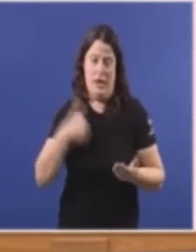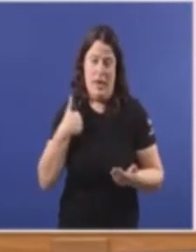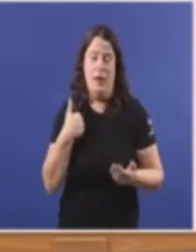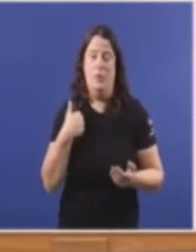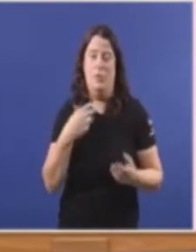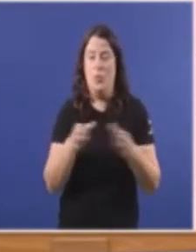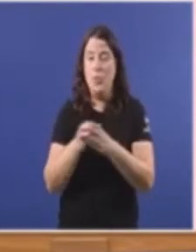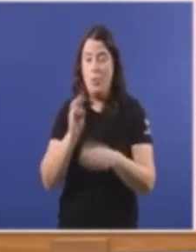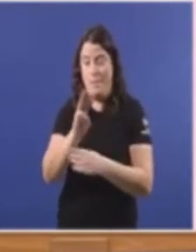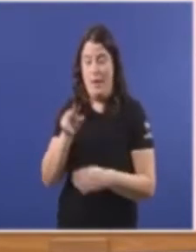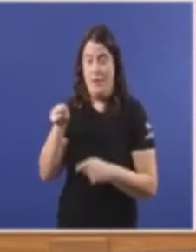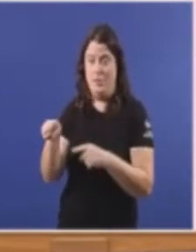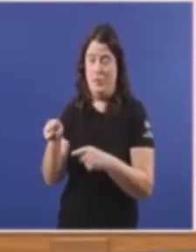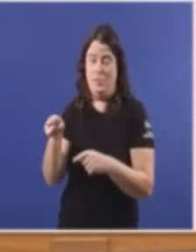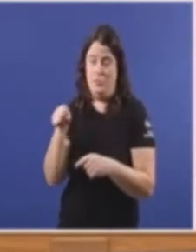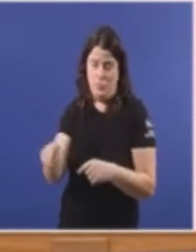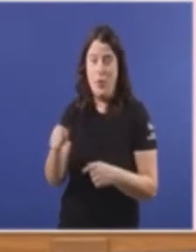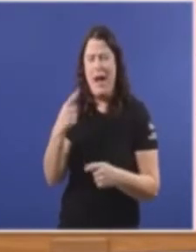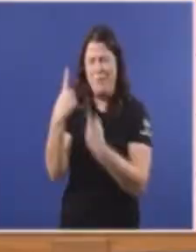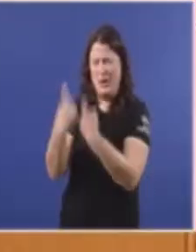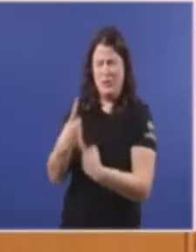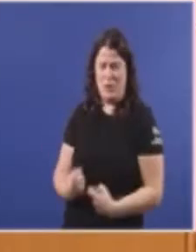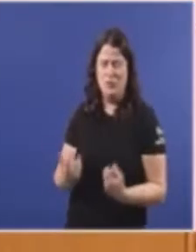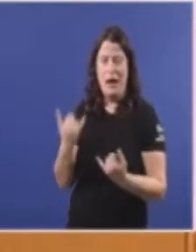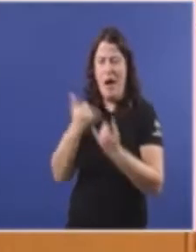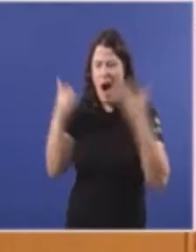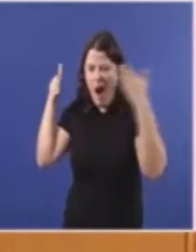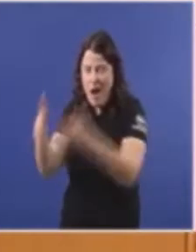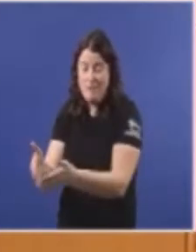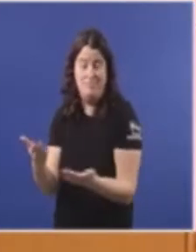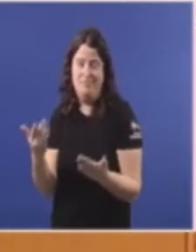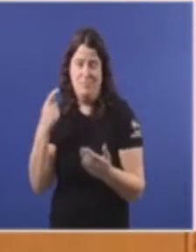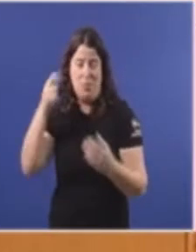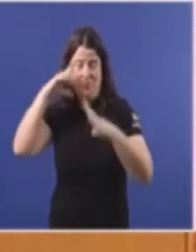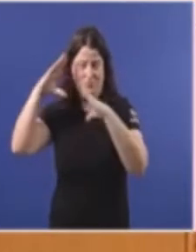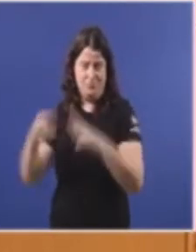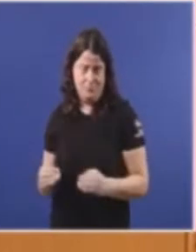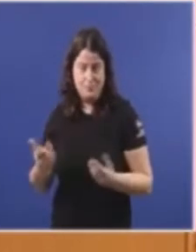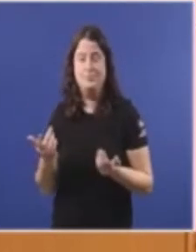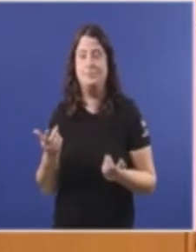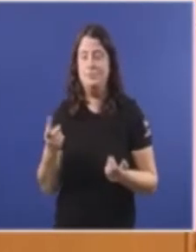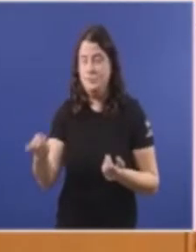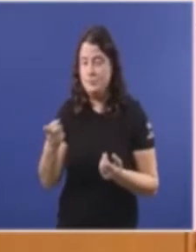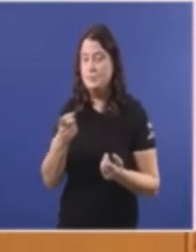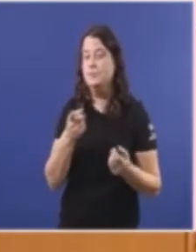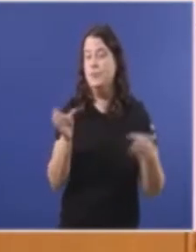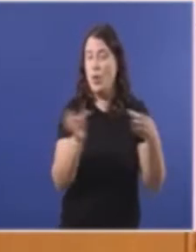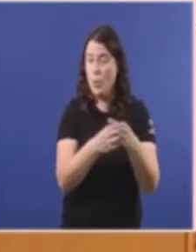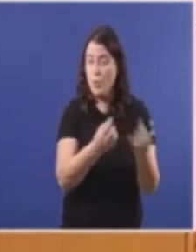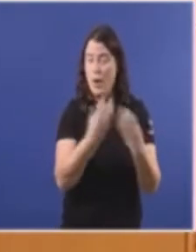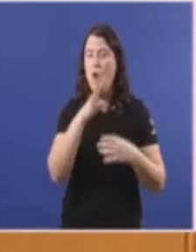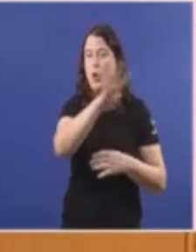adique a este tipo de preguntas É cando menos sorprendente Certamente Trabuqueime Señoría Os datos que me pasou o grupo Era o